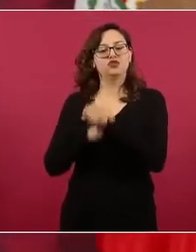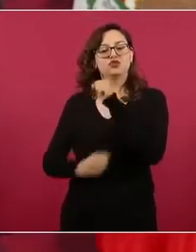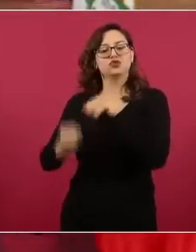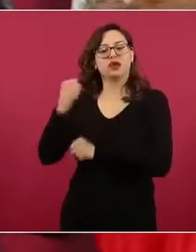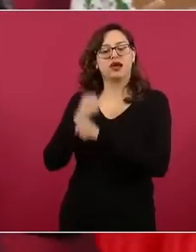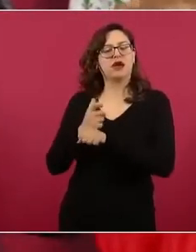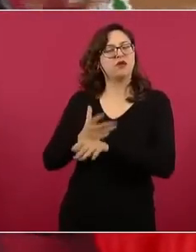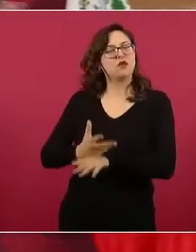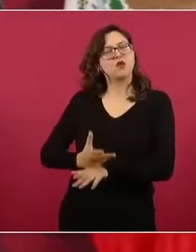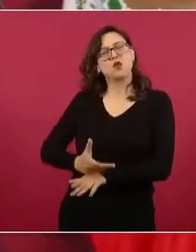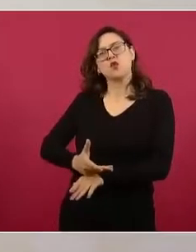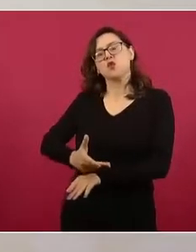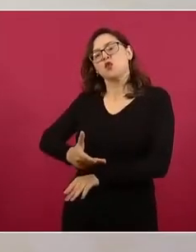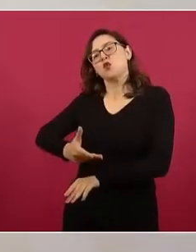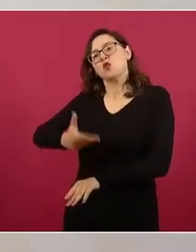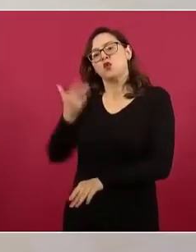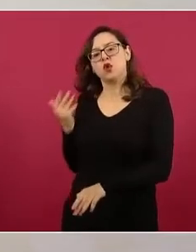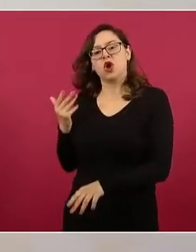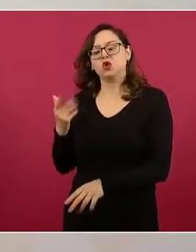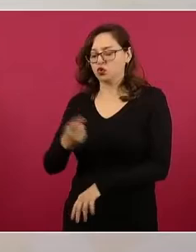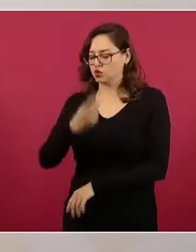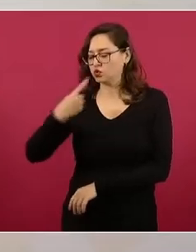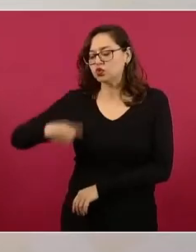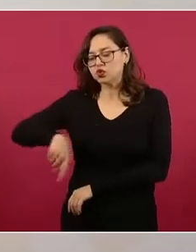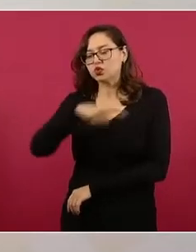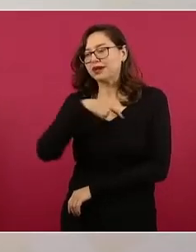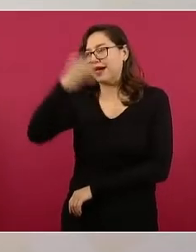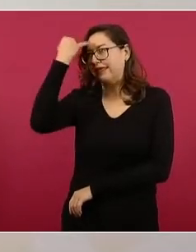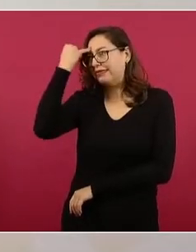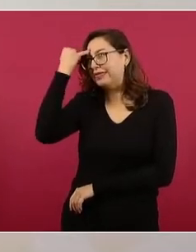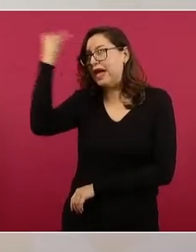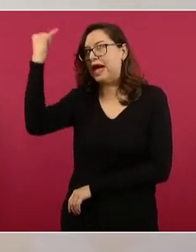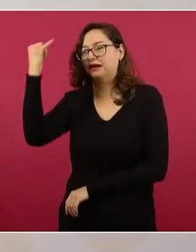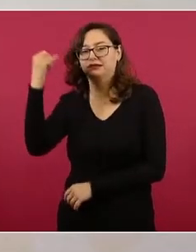distintos a los neoliberales,